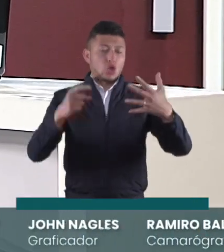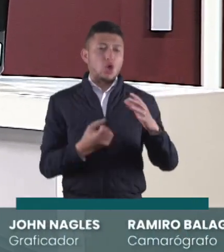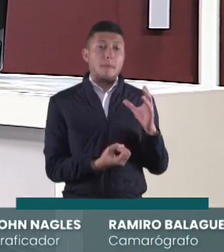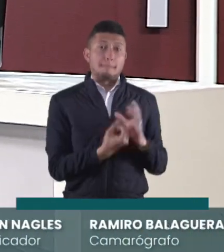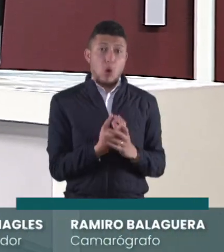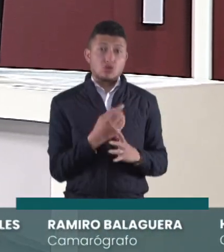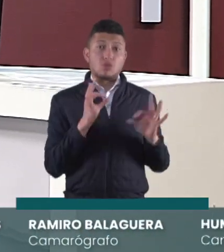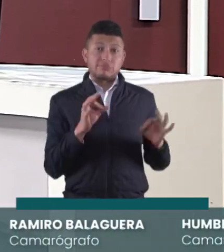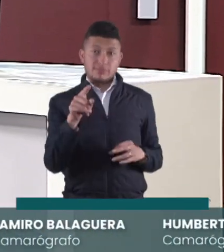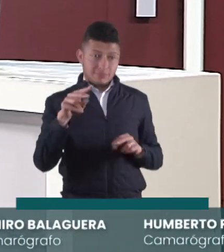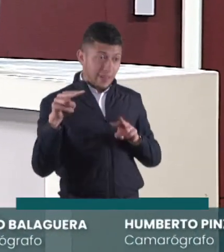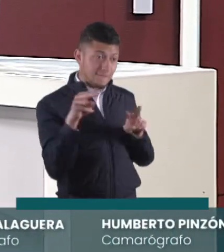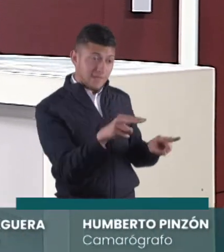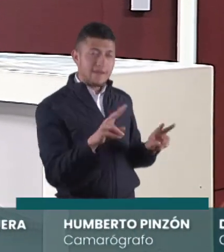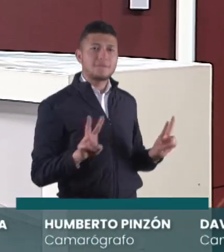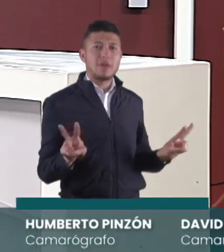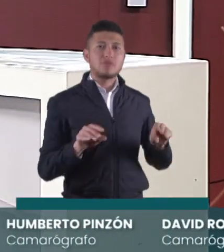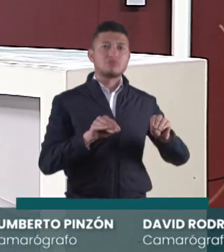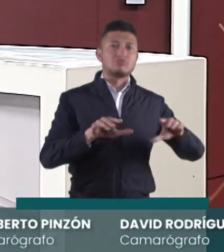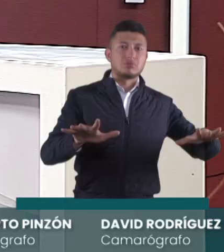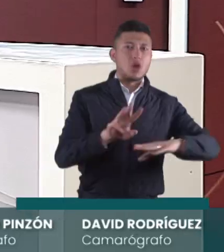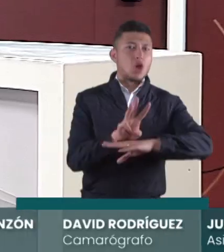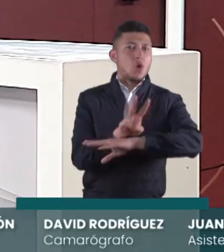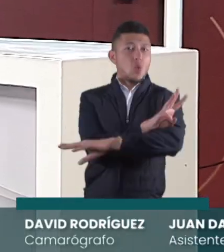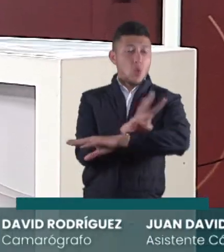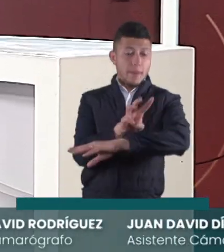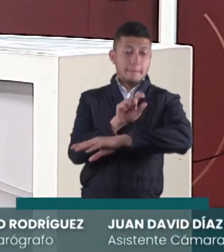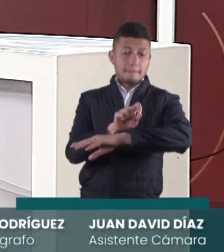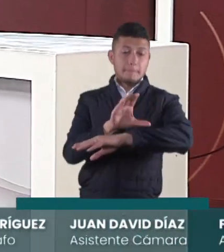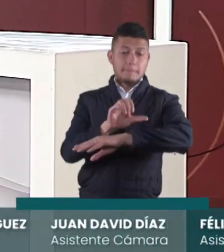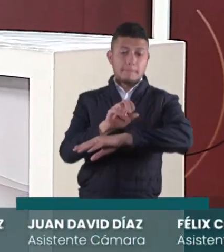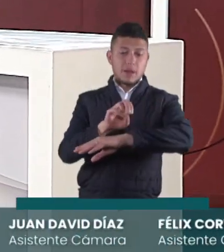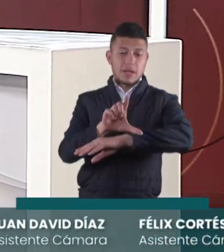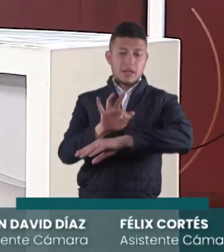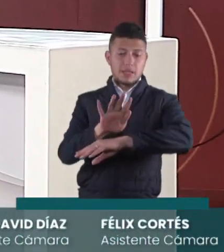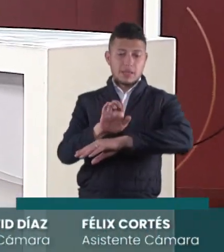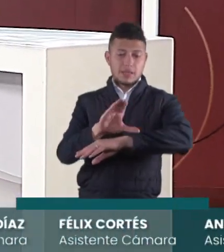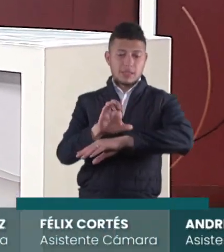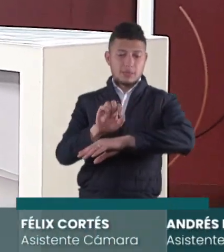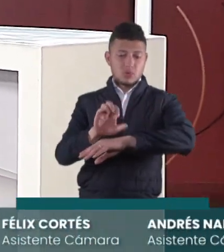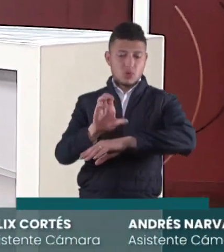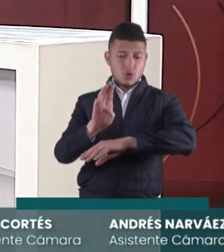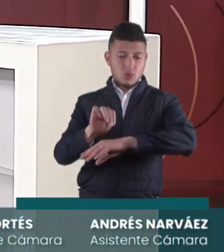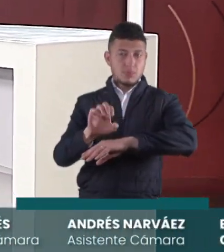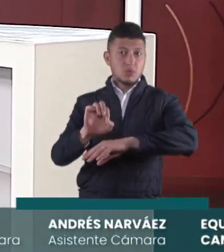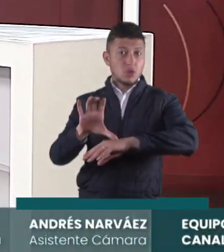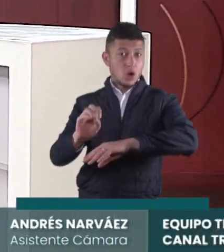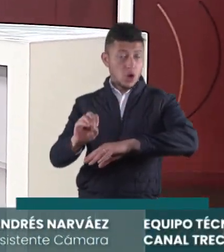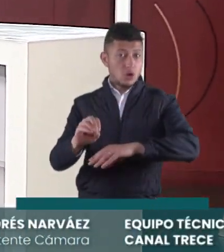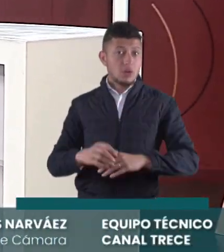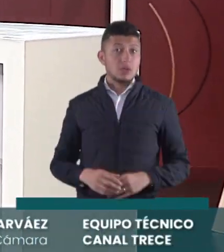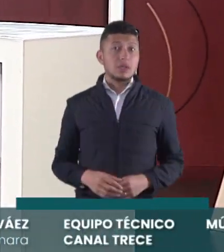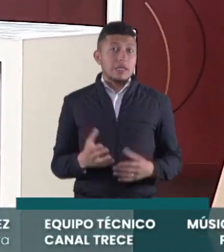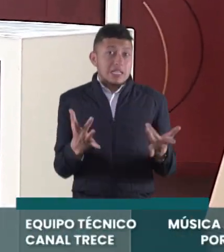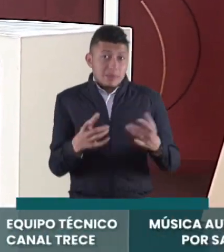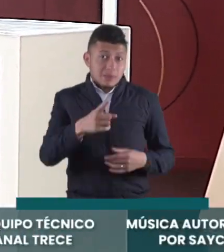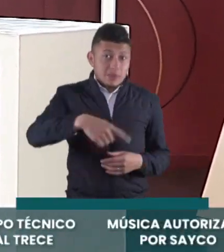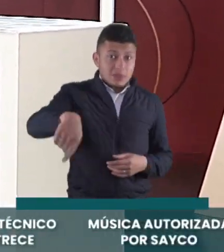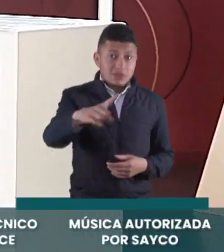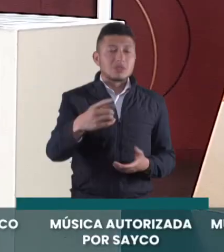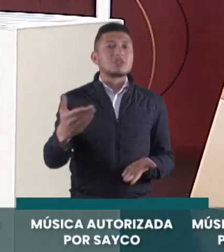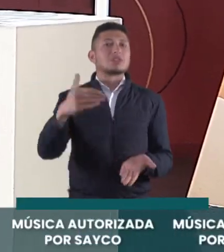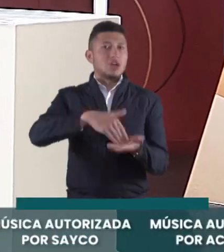más. Producciones que también puede ver con la señal en vivo de nuestra página web www.canal13.com.co